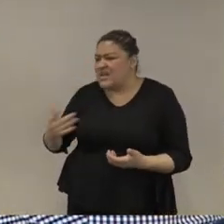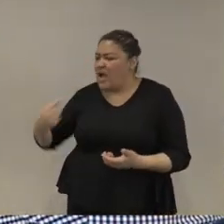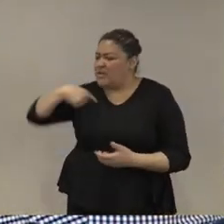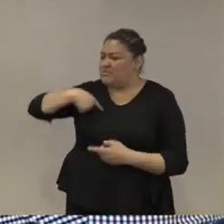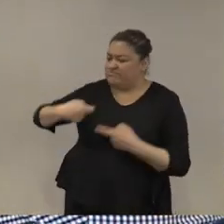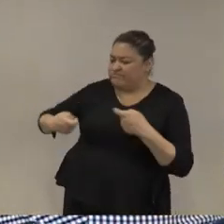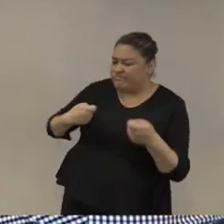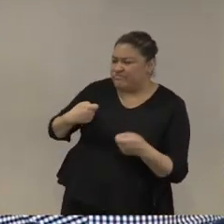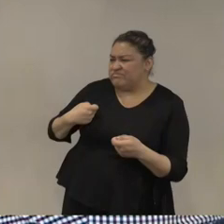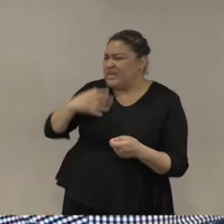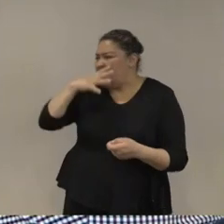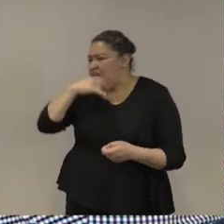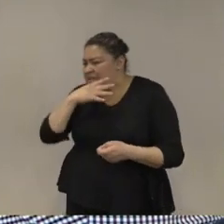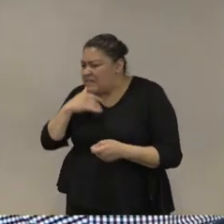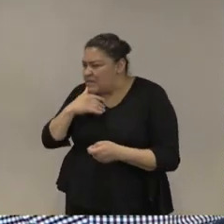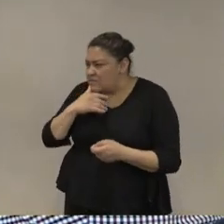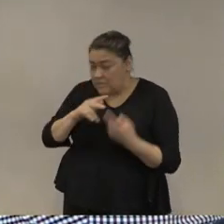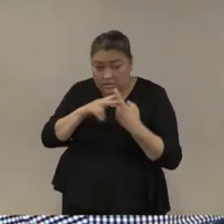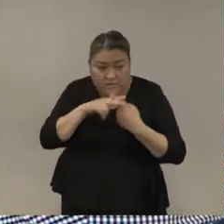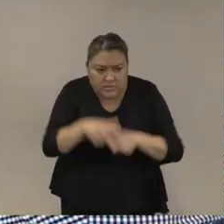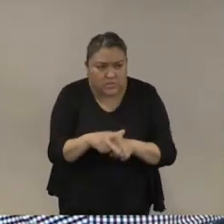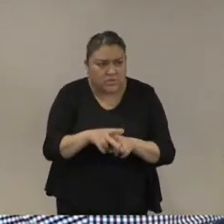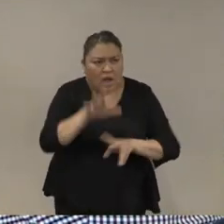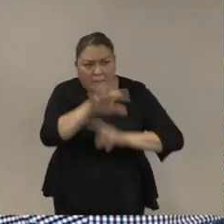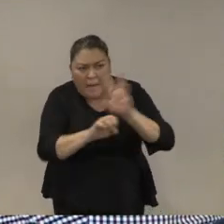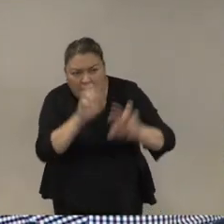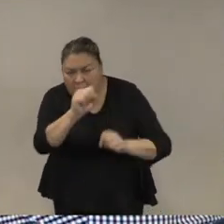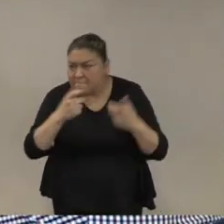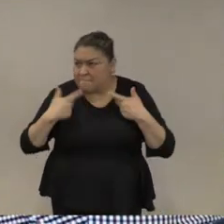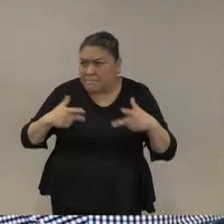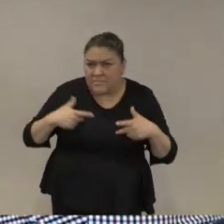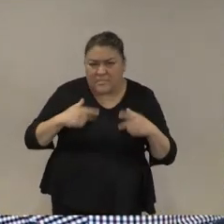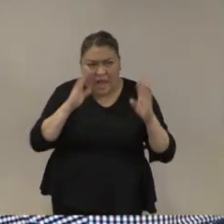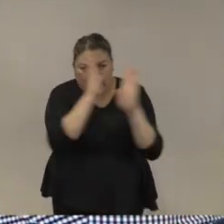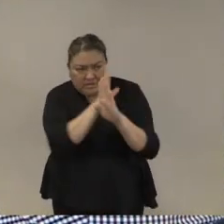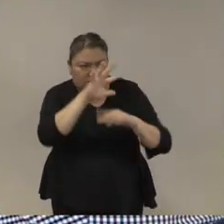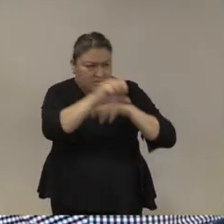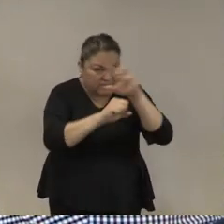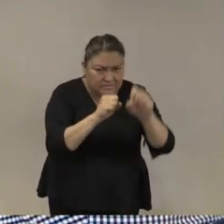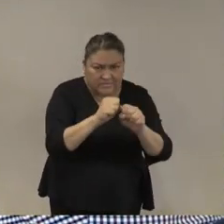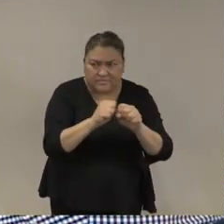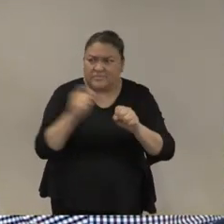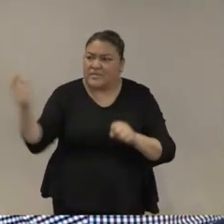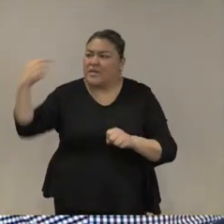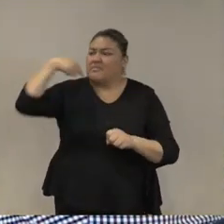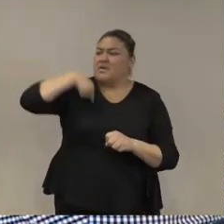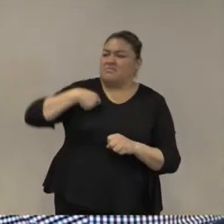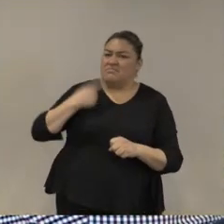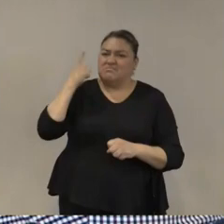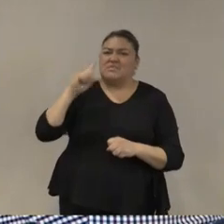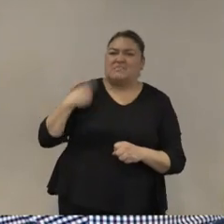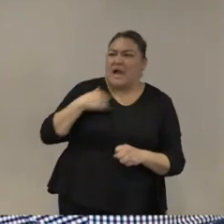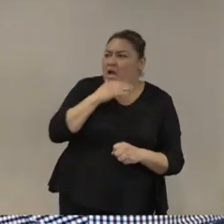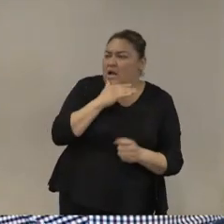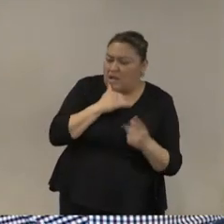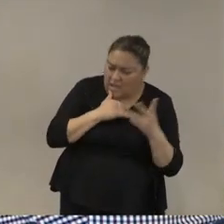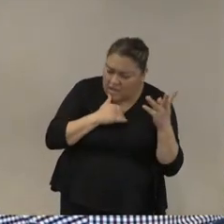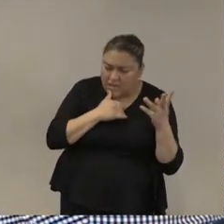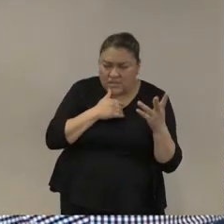civil una vez que el operativo inicia entonces para finalizar